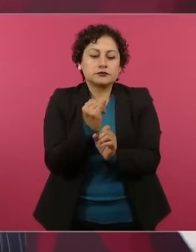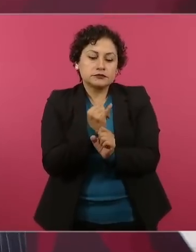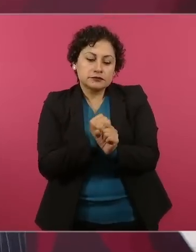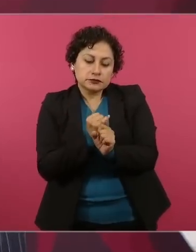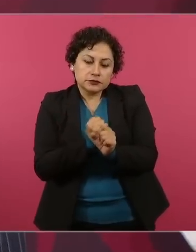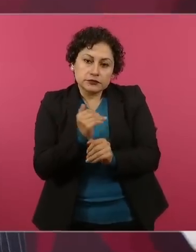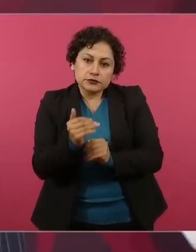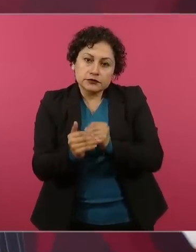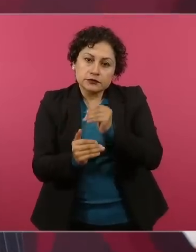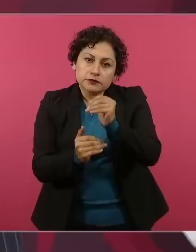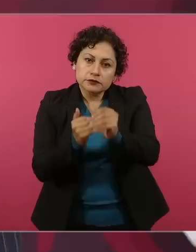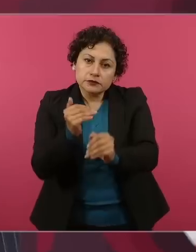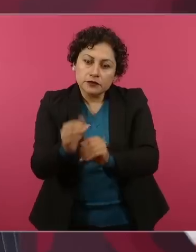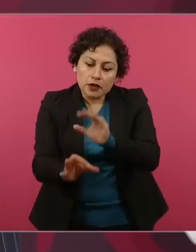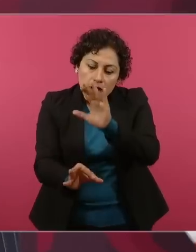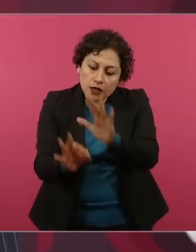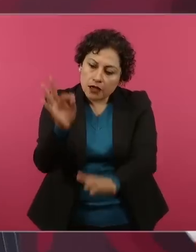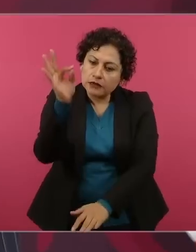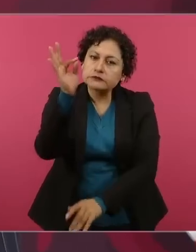la investigación